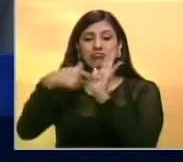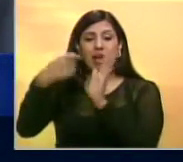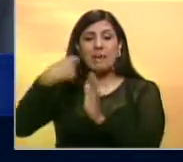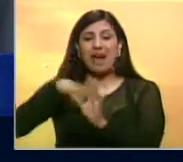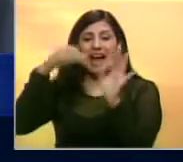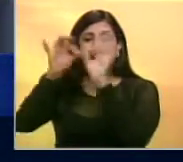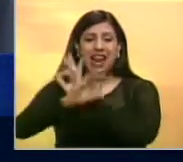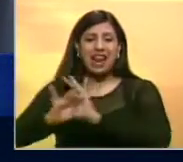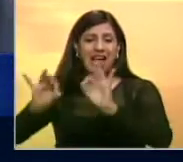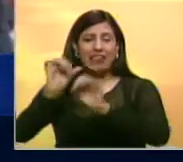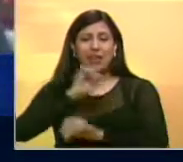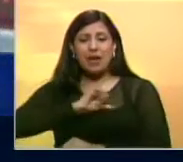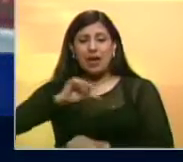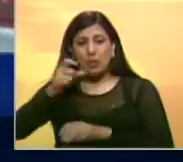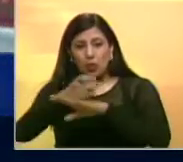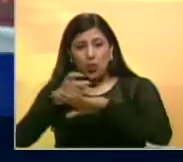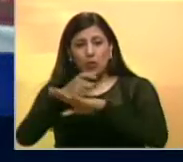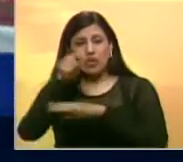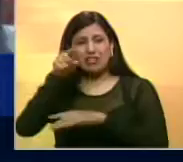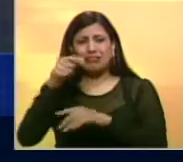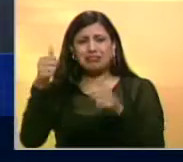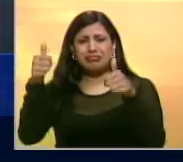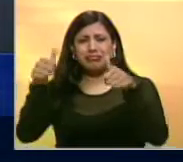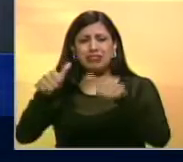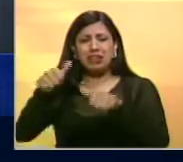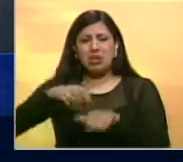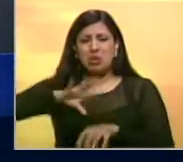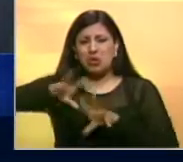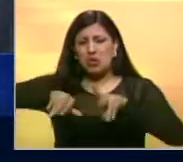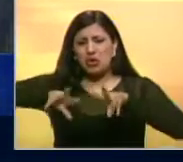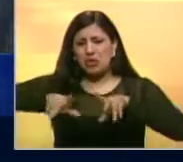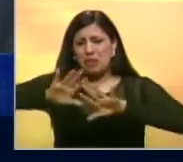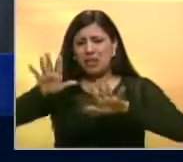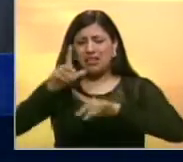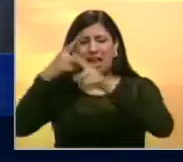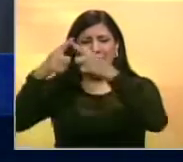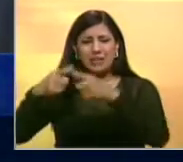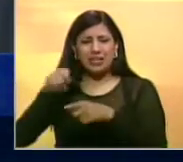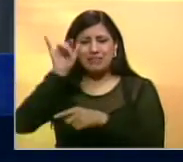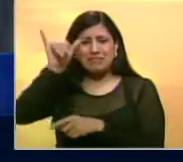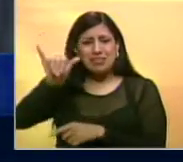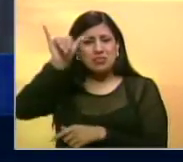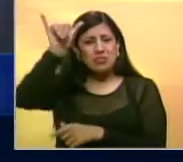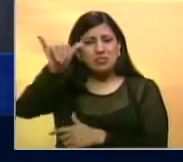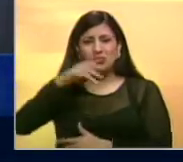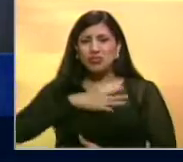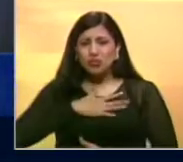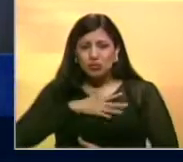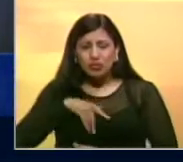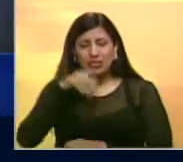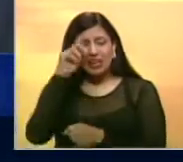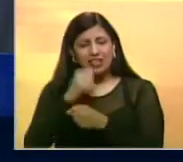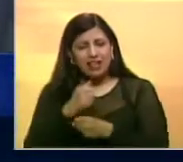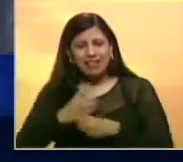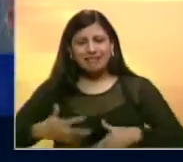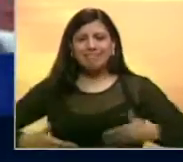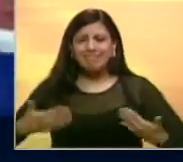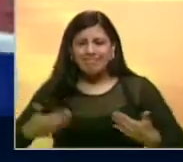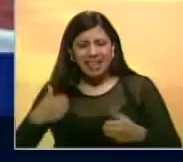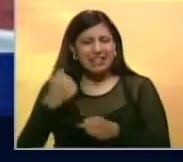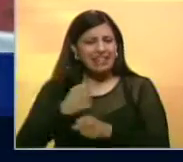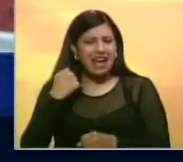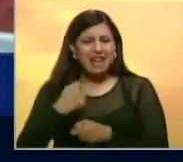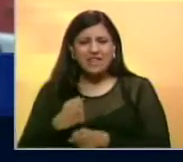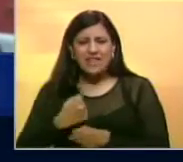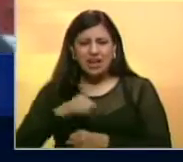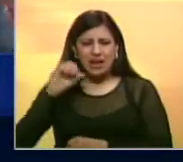empresas. Aún siguen las mismas cacharras que han estado desde su creación de estas empresas. Es el mismo. Nuestros trabajadores, con el ánimo, con el entusiasmo, con